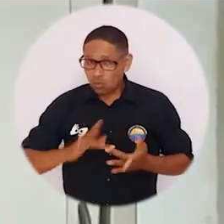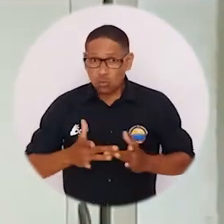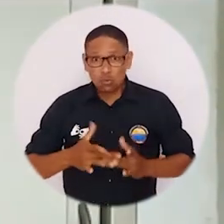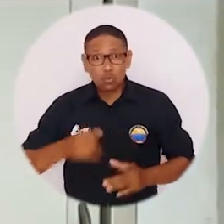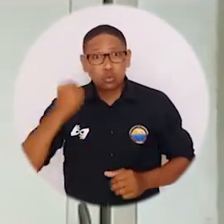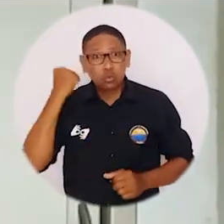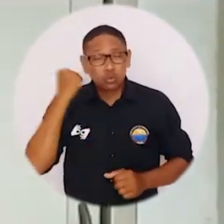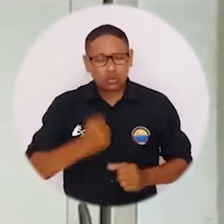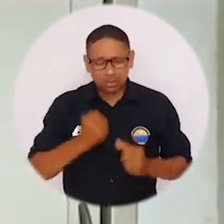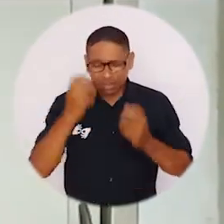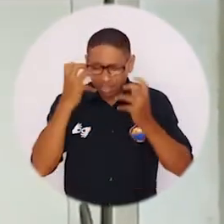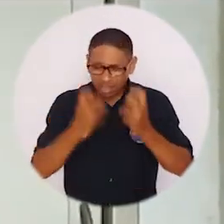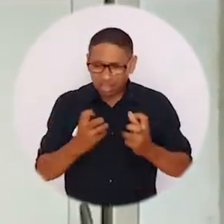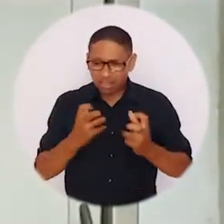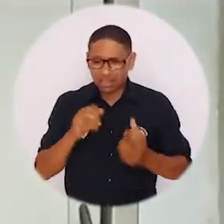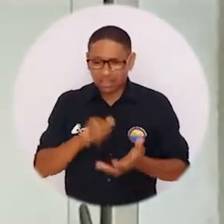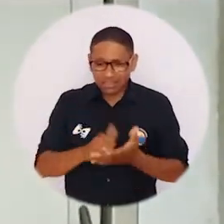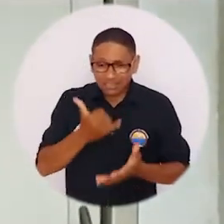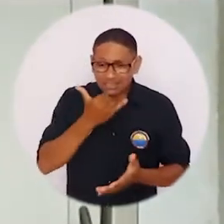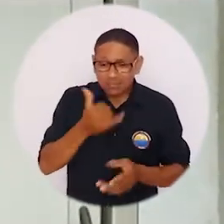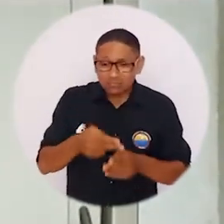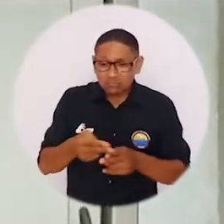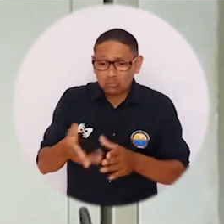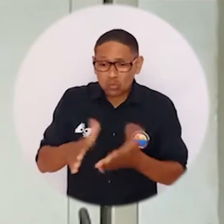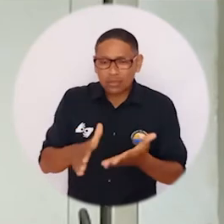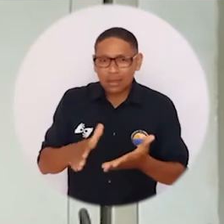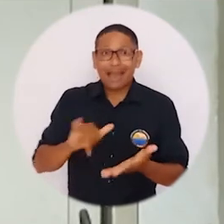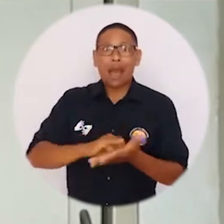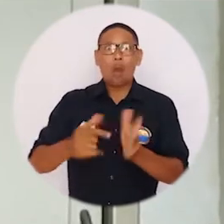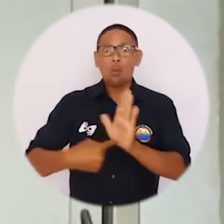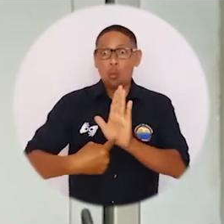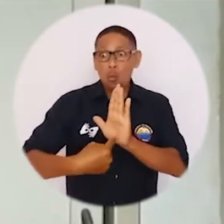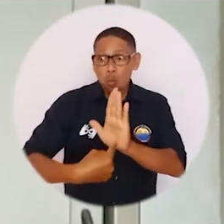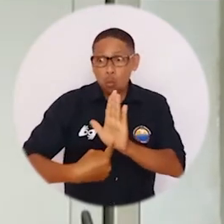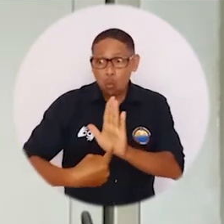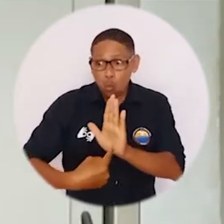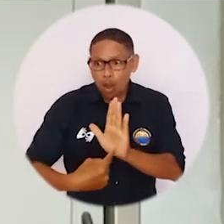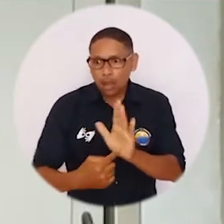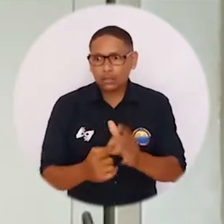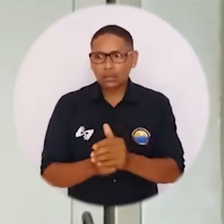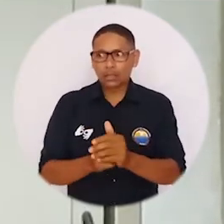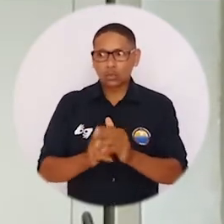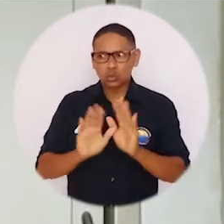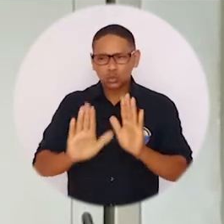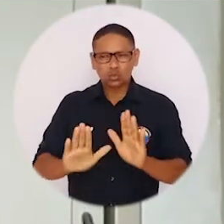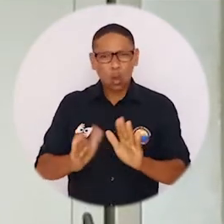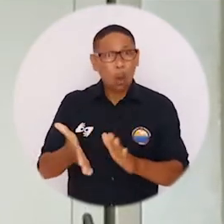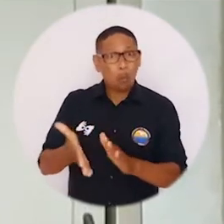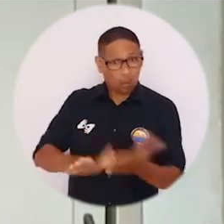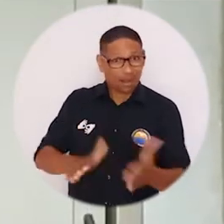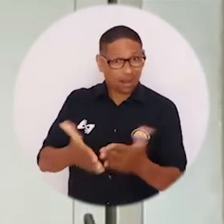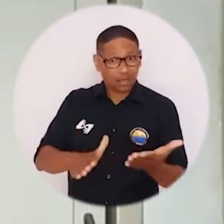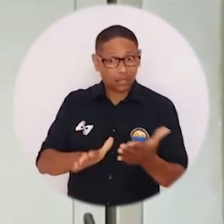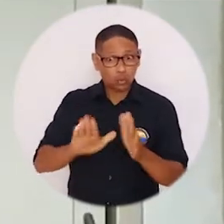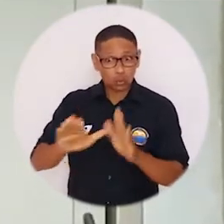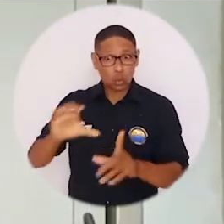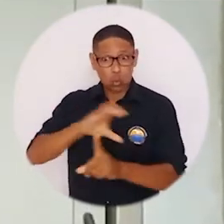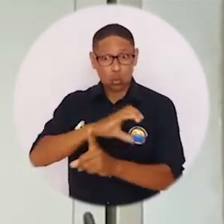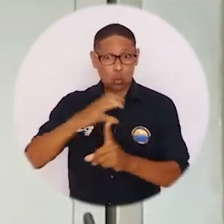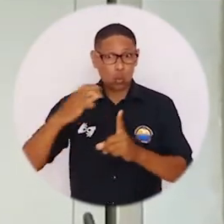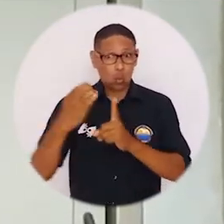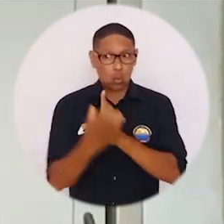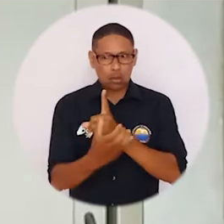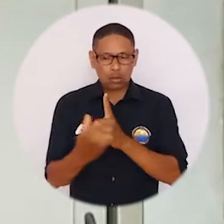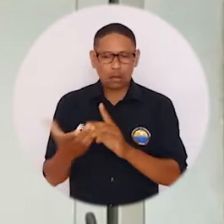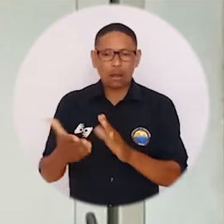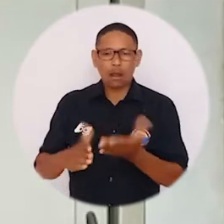están viviendo esta agonía y porque relata y muestra la importancia que es la